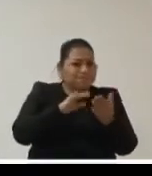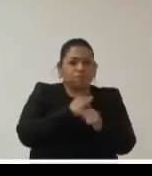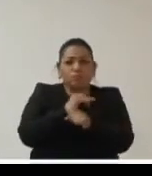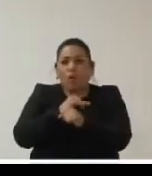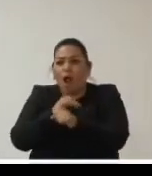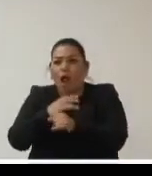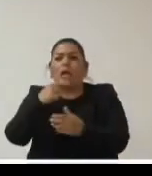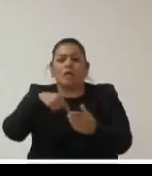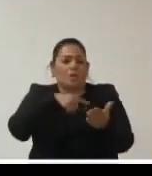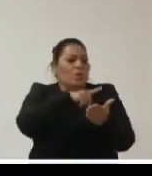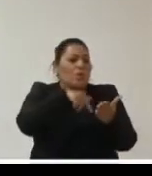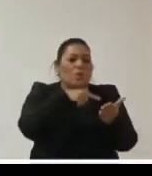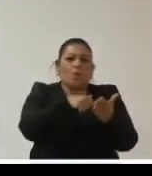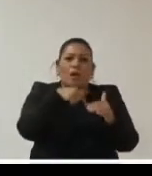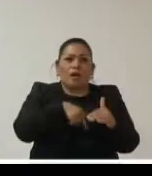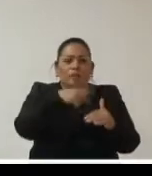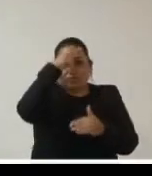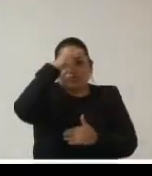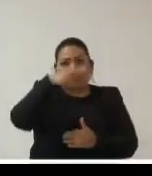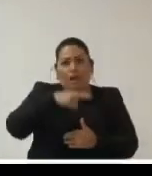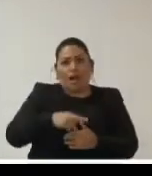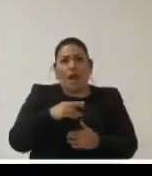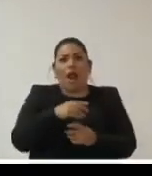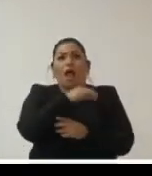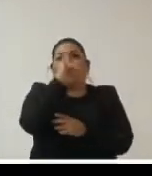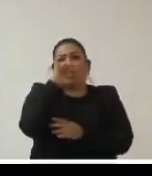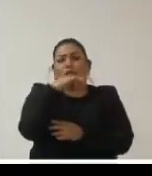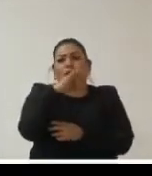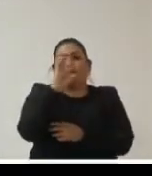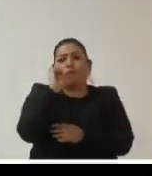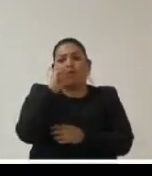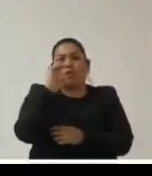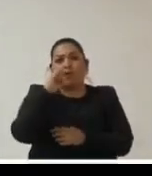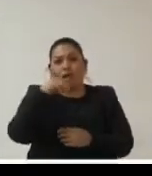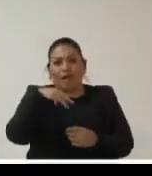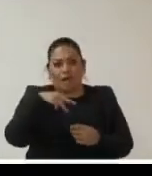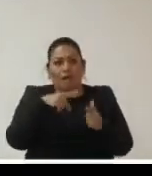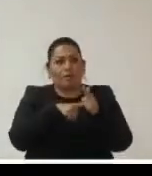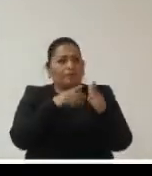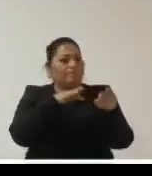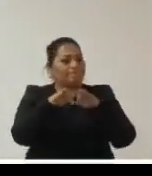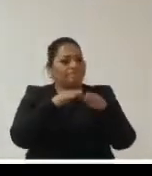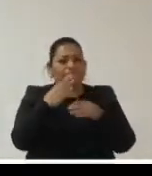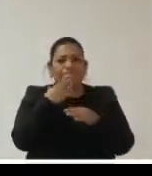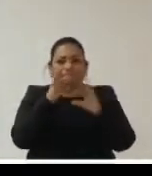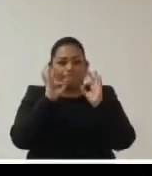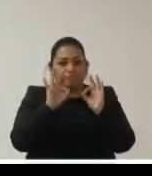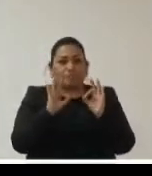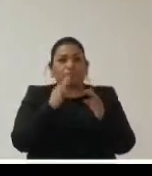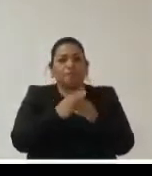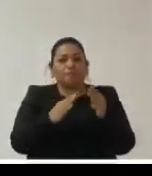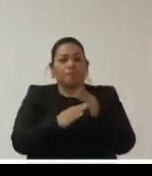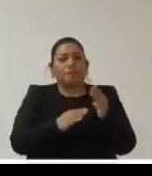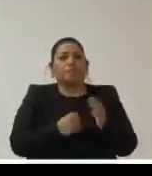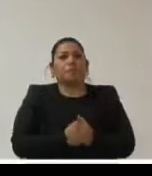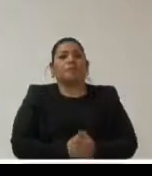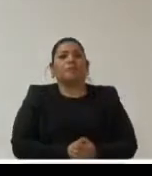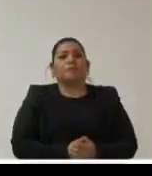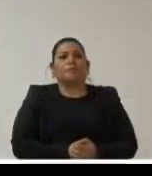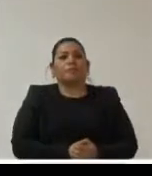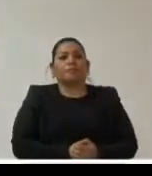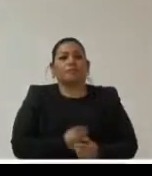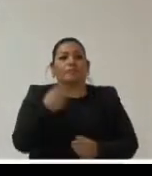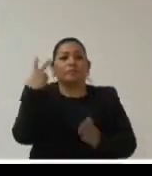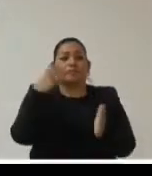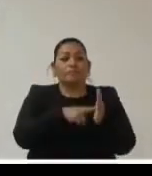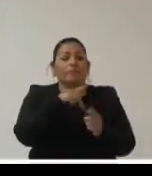porque hay organismos de transparencia como el Infoem que han hecho un trabajo espléndido en la materia desde el